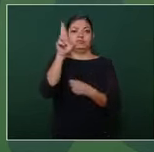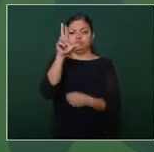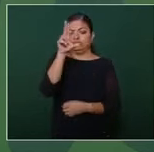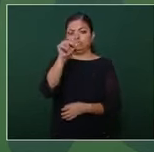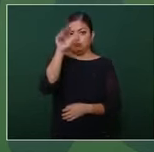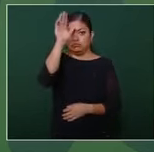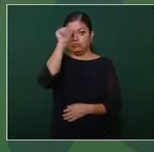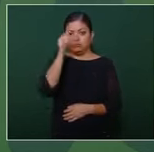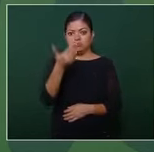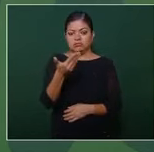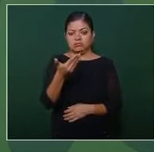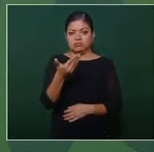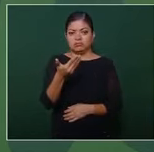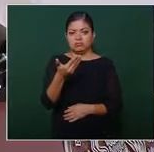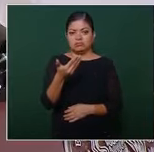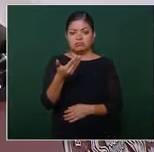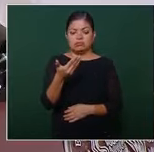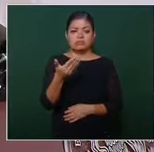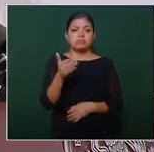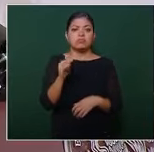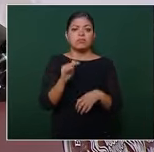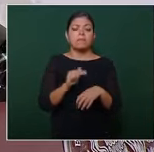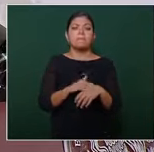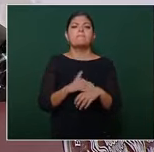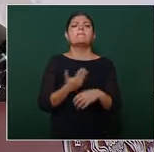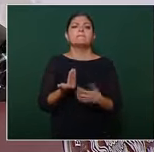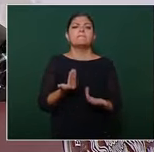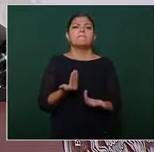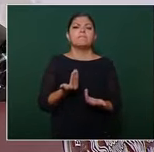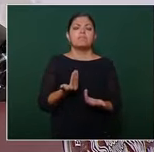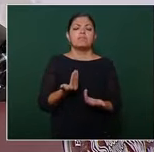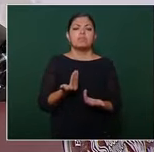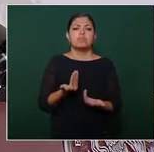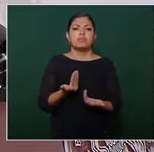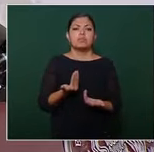por los